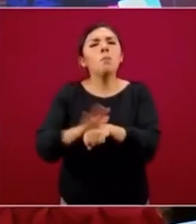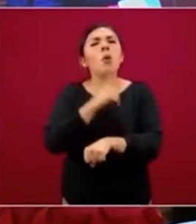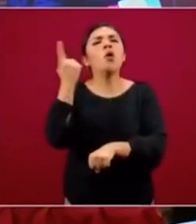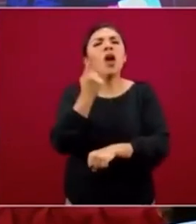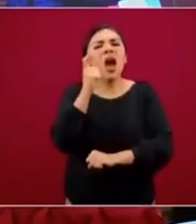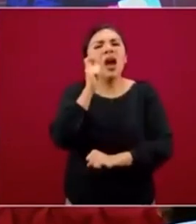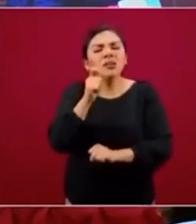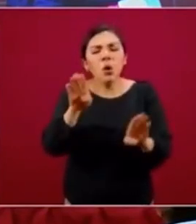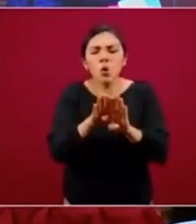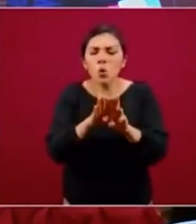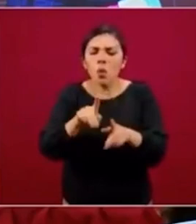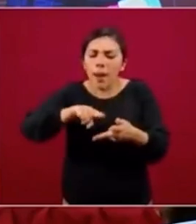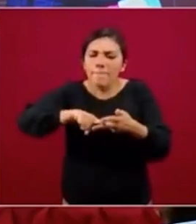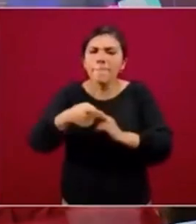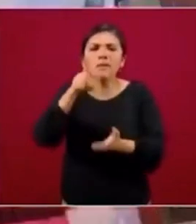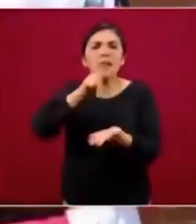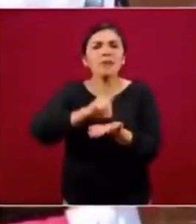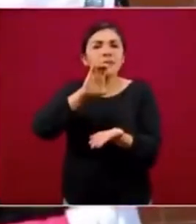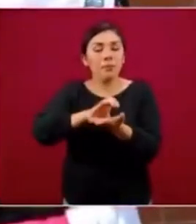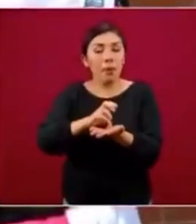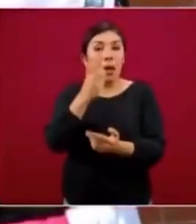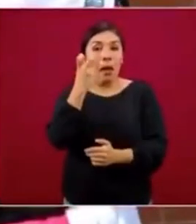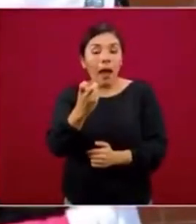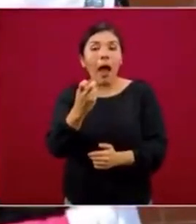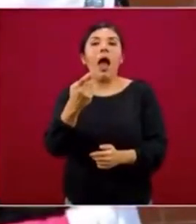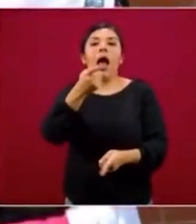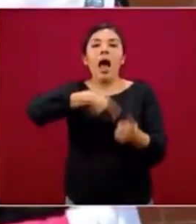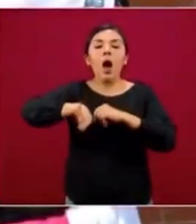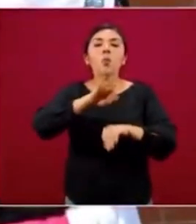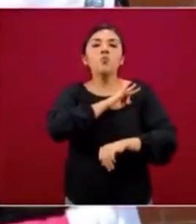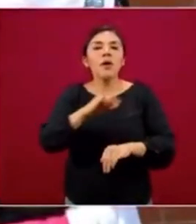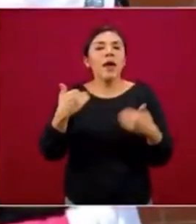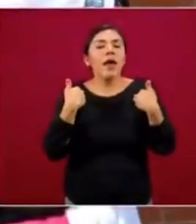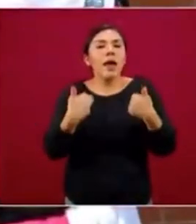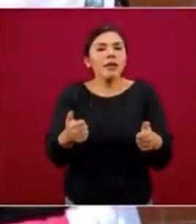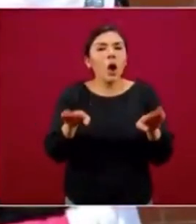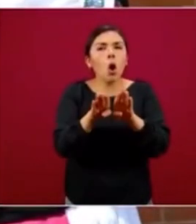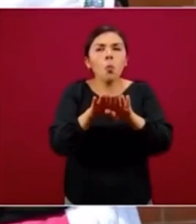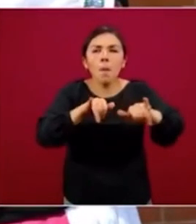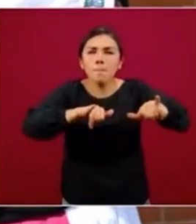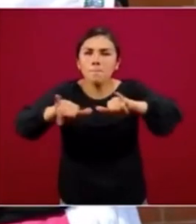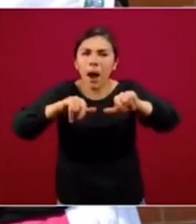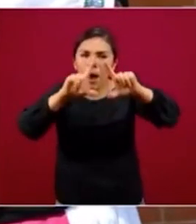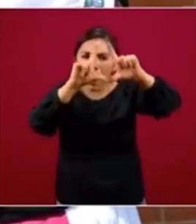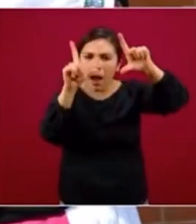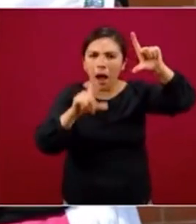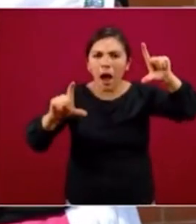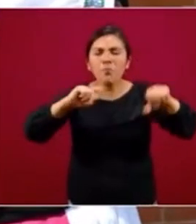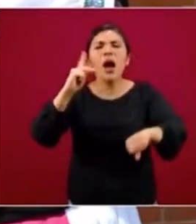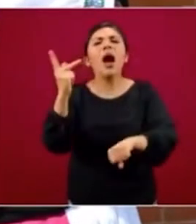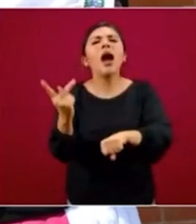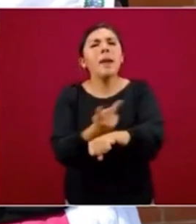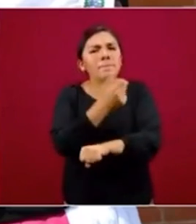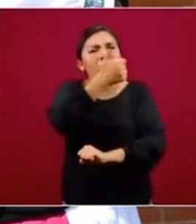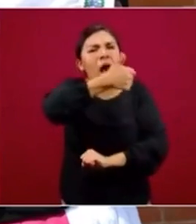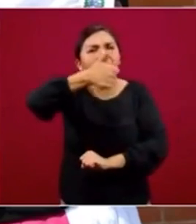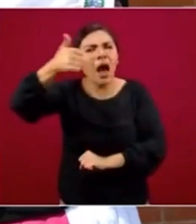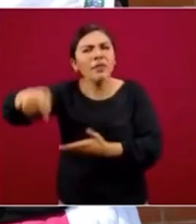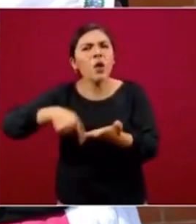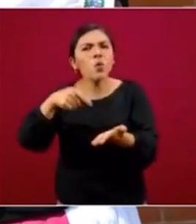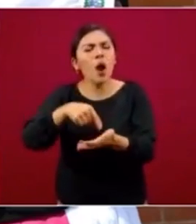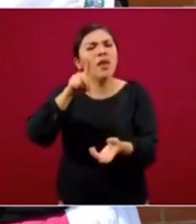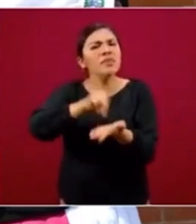la discapacidad, porque también eso nos va a permitir mapear territorialmente qué es lo que pasa, qué